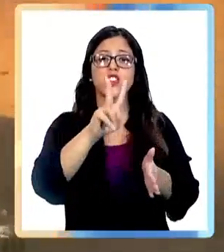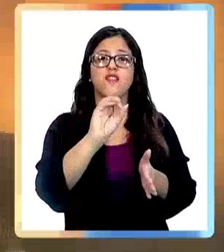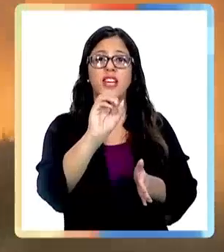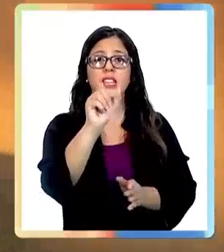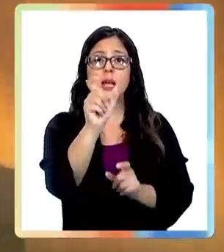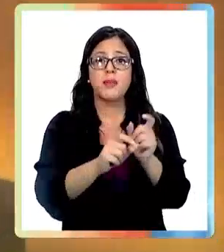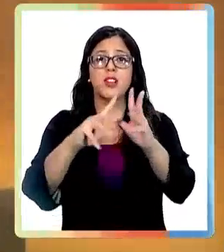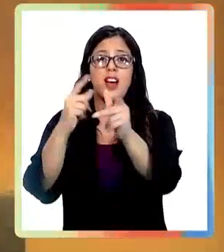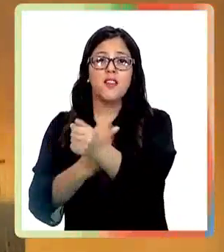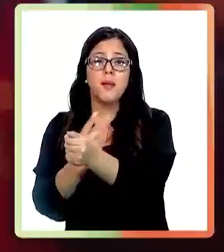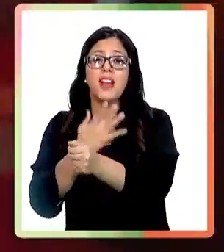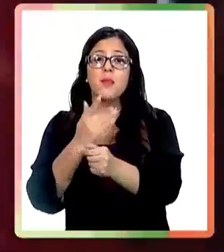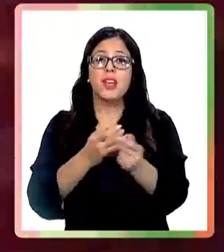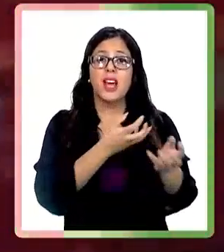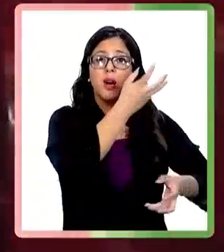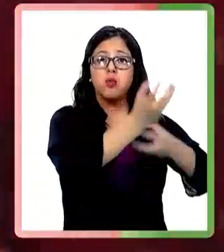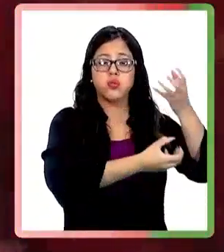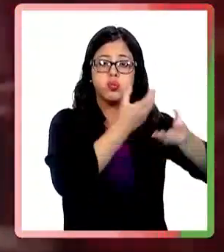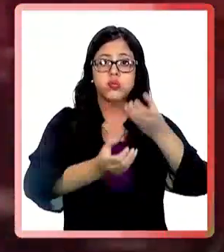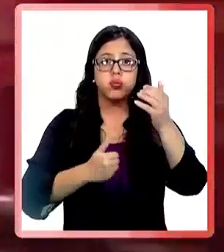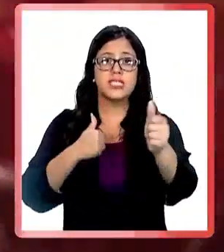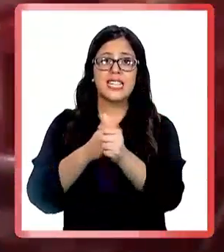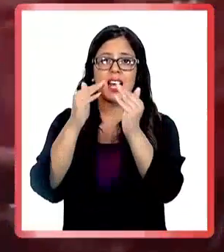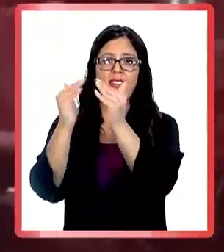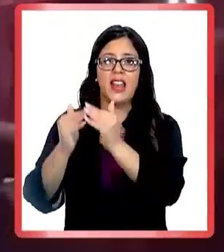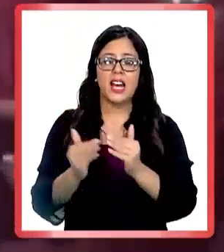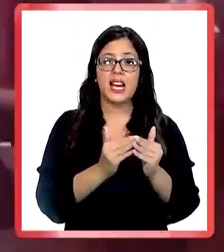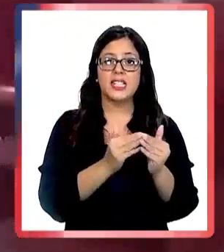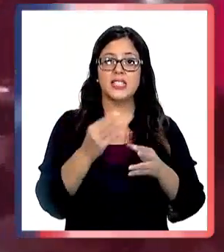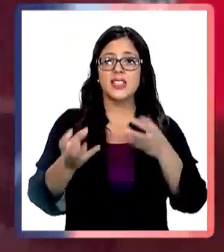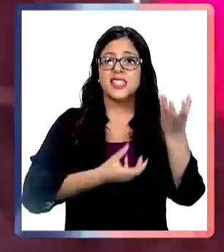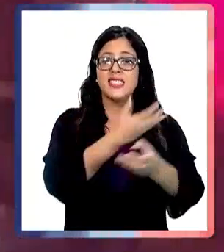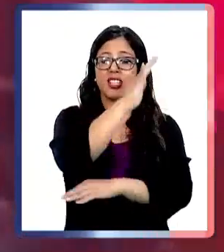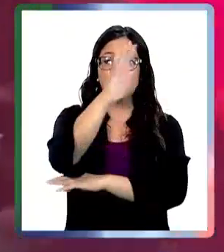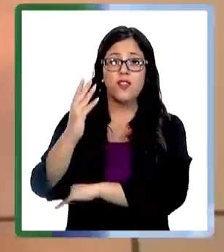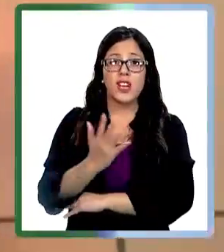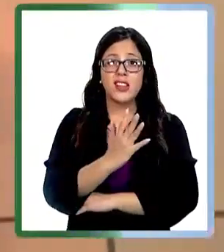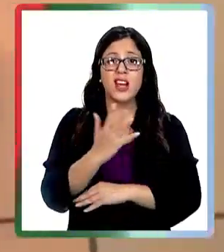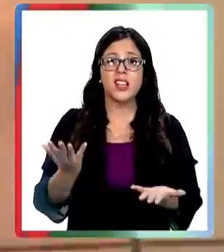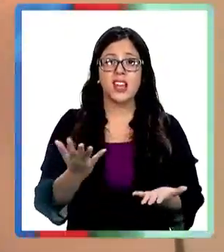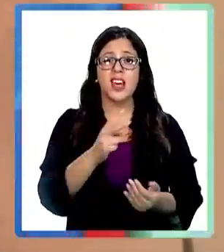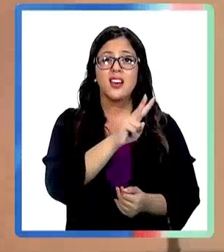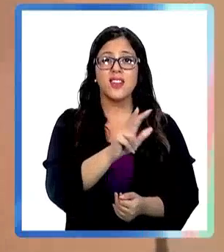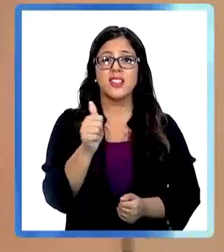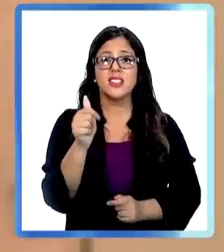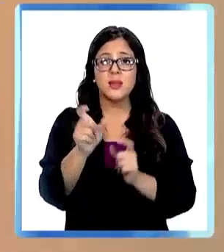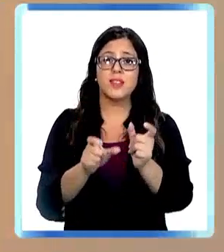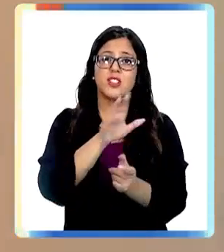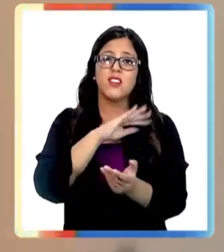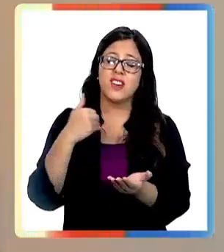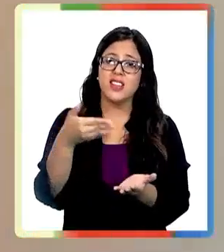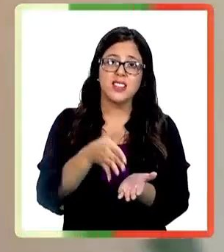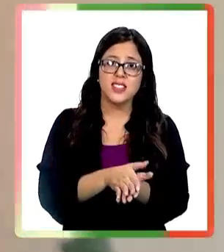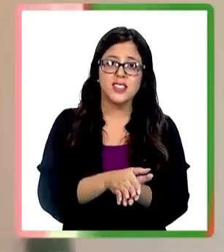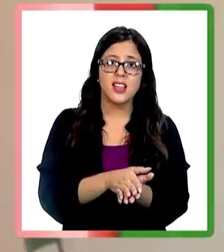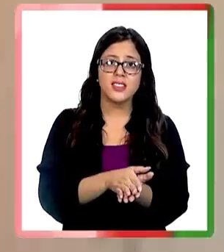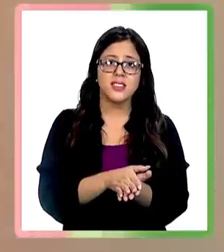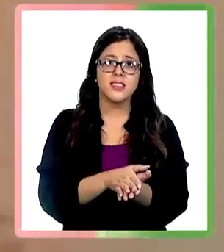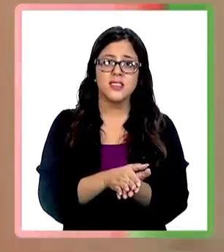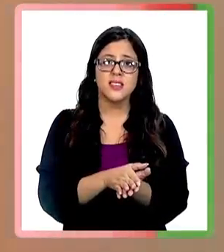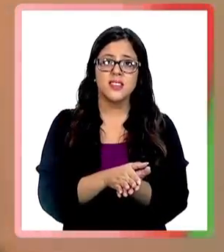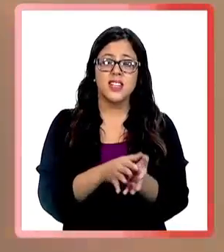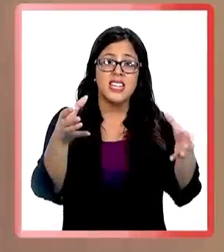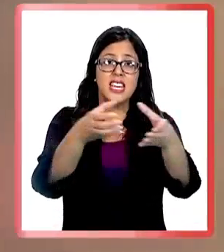20 familias porque las pavesas llevaron el fuego a zonas pobladas. Los incendios forestales han dejado 26